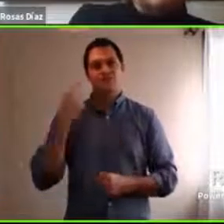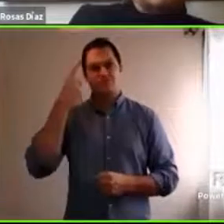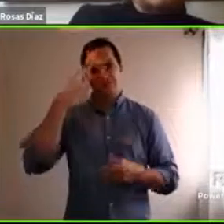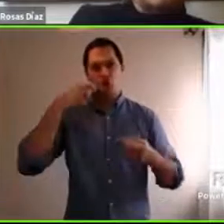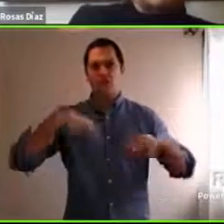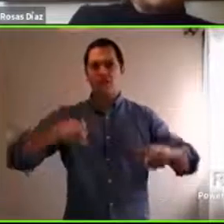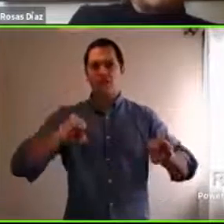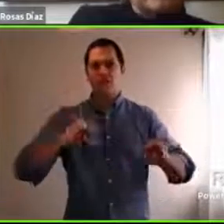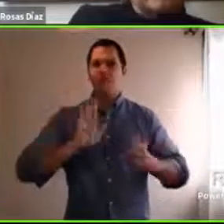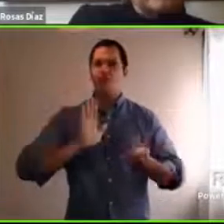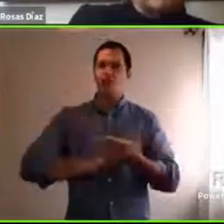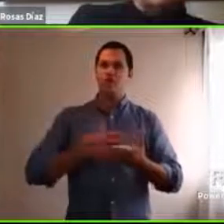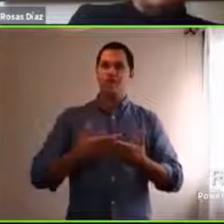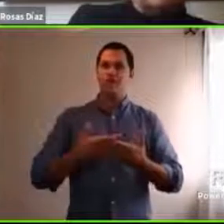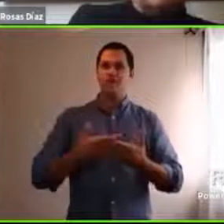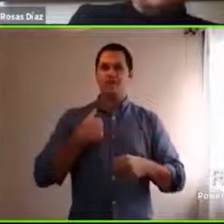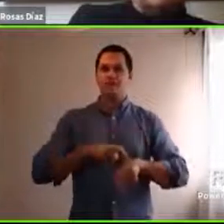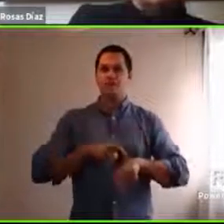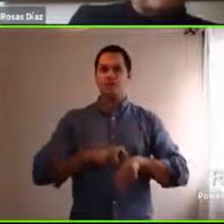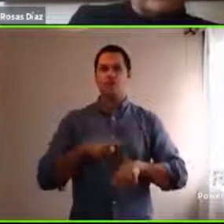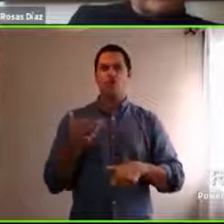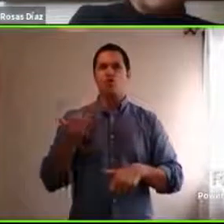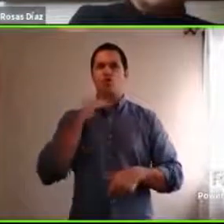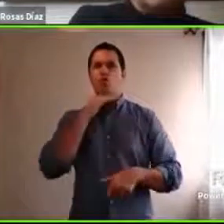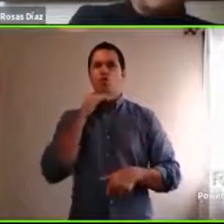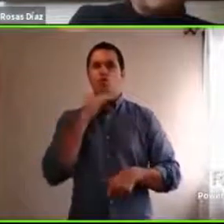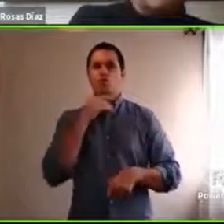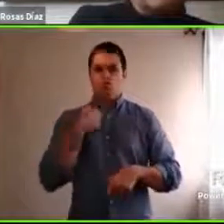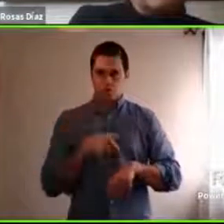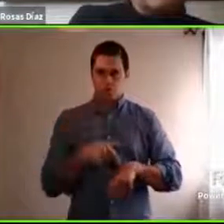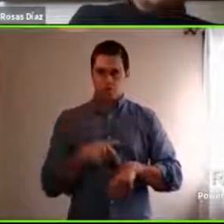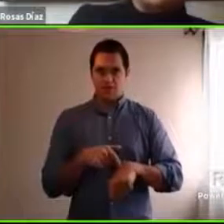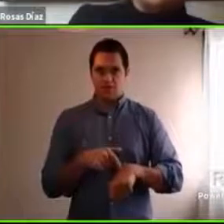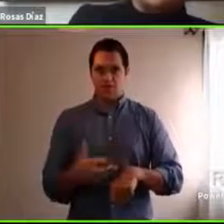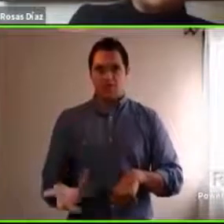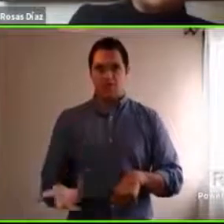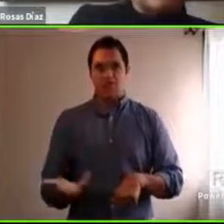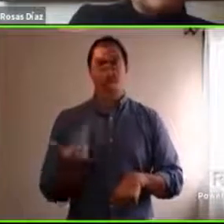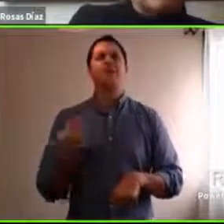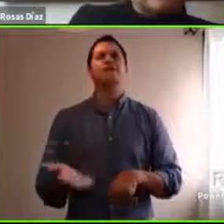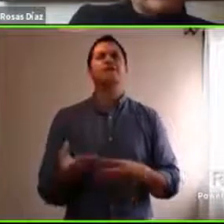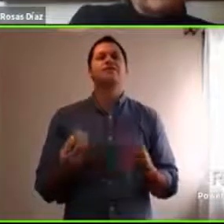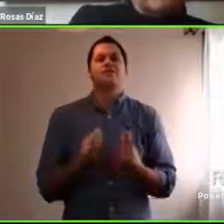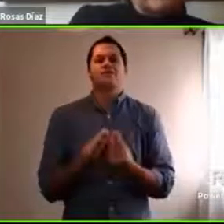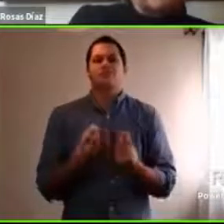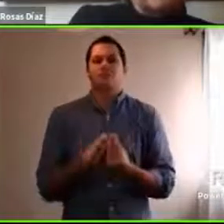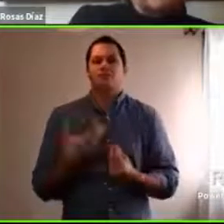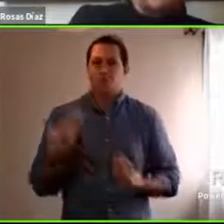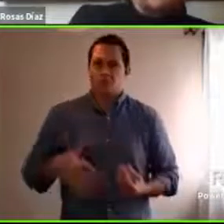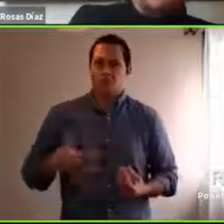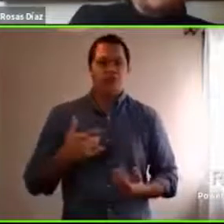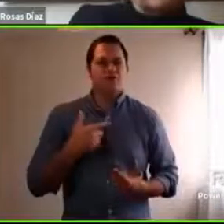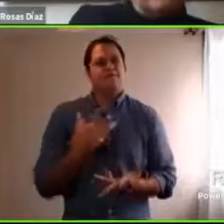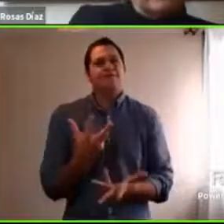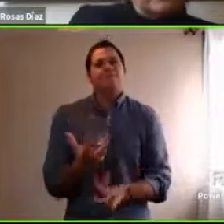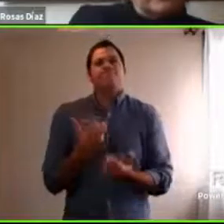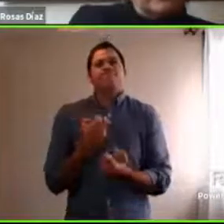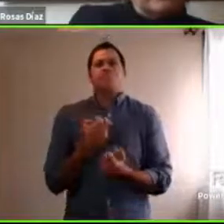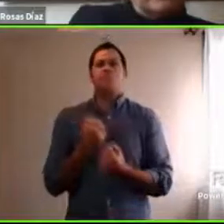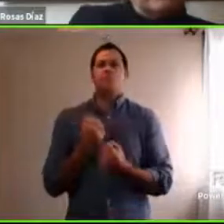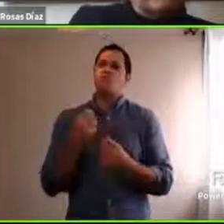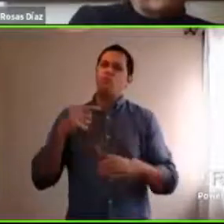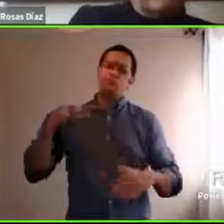chicos hasta nosotros los adultos eso es un deseo mío profundo de que